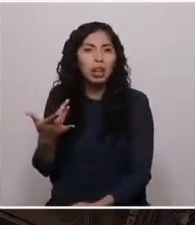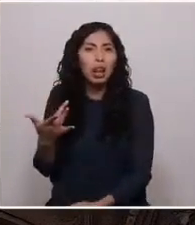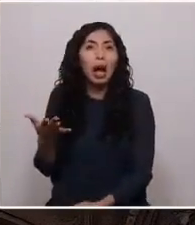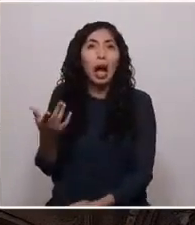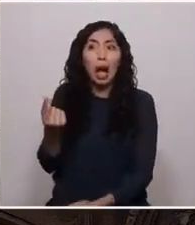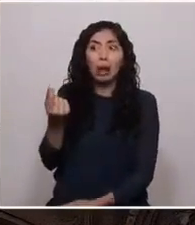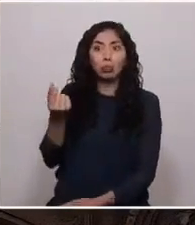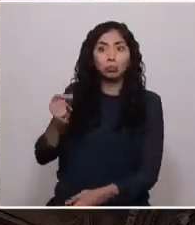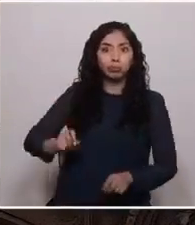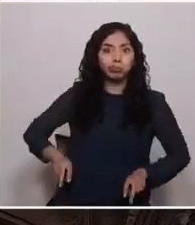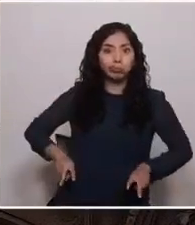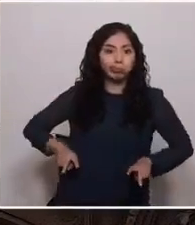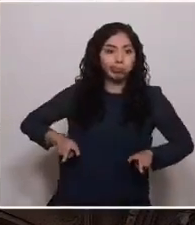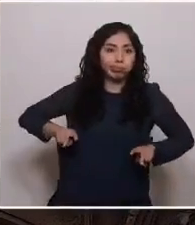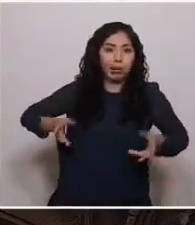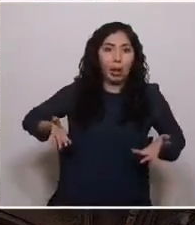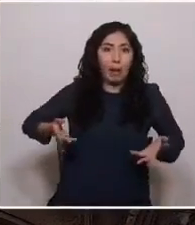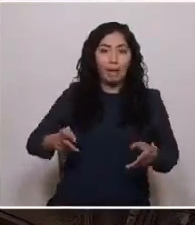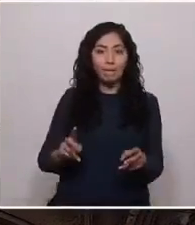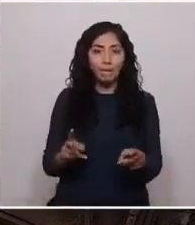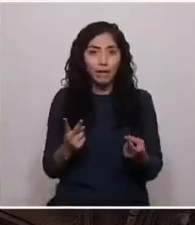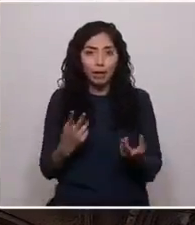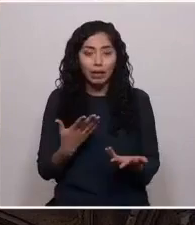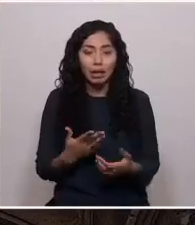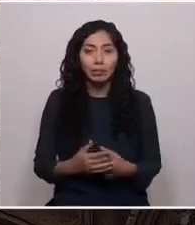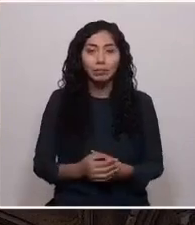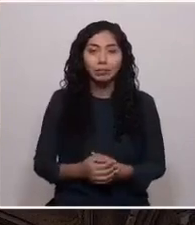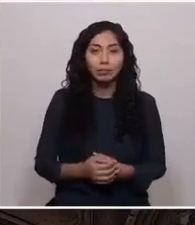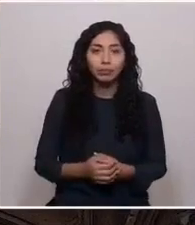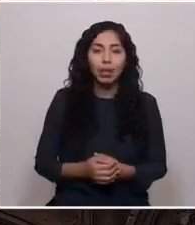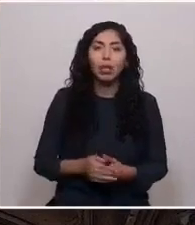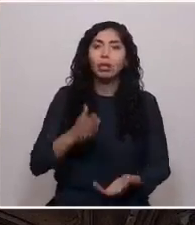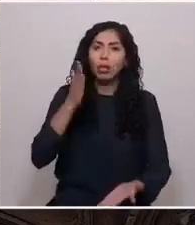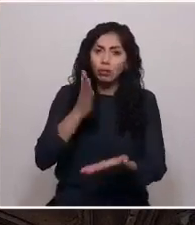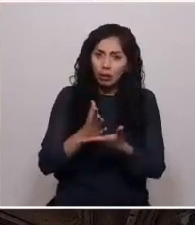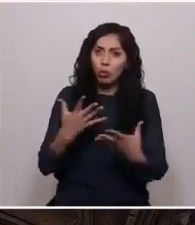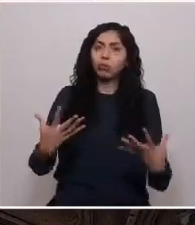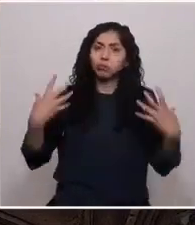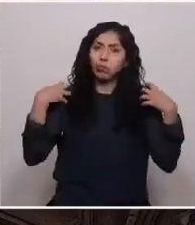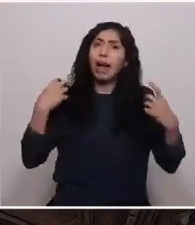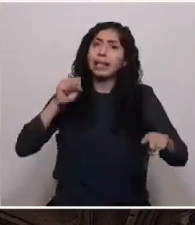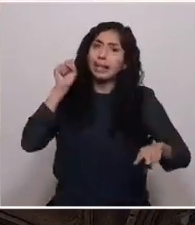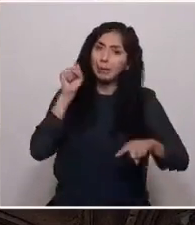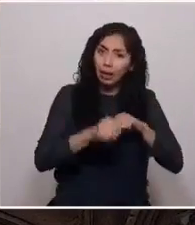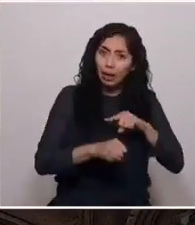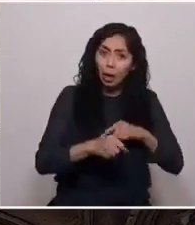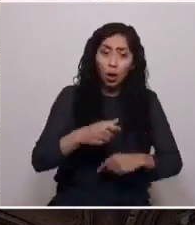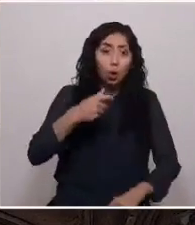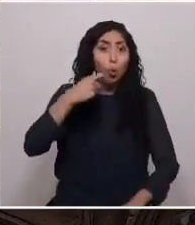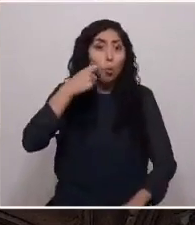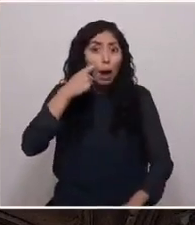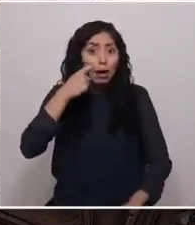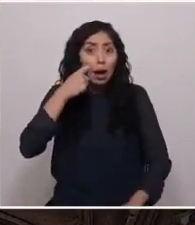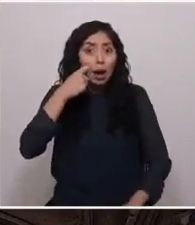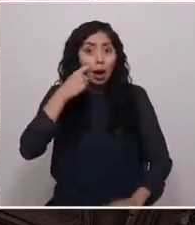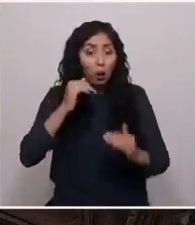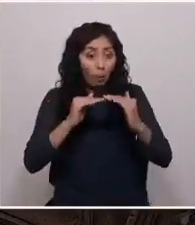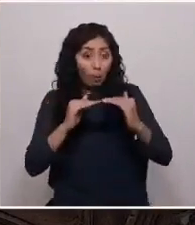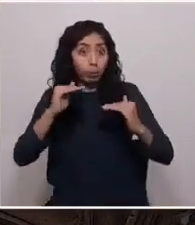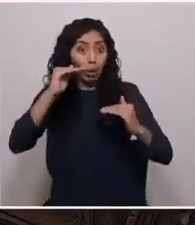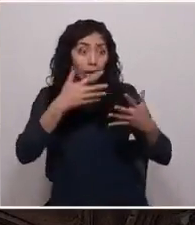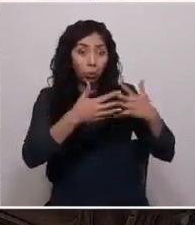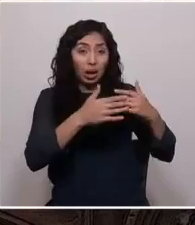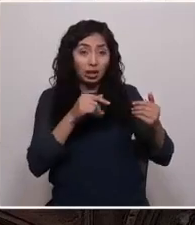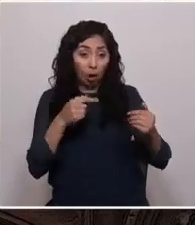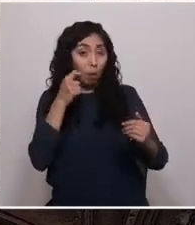requerimos para vivir. Tenemos que asumir que el humano no está ni fuera ni menos sobre la naturaleza.